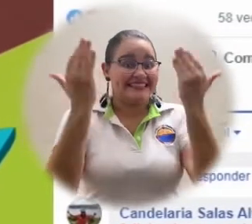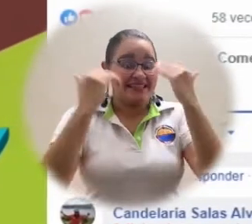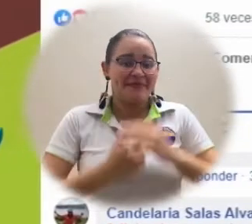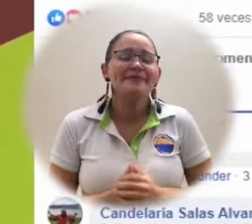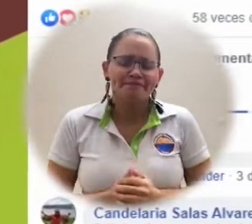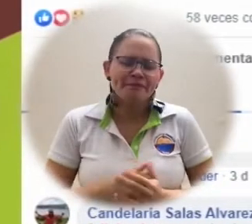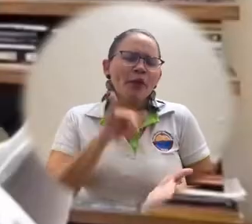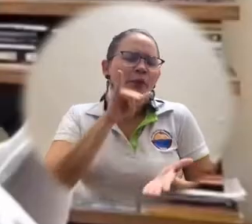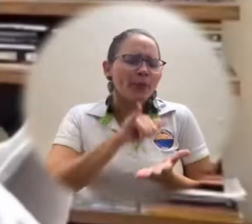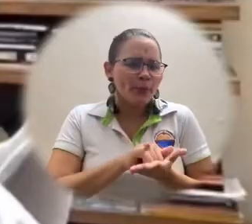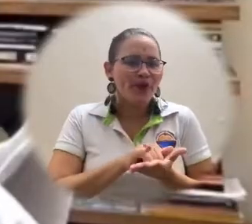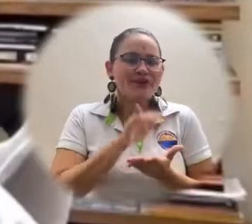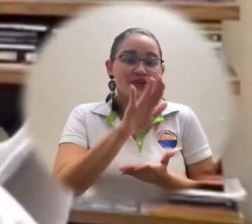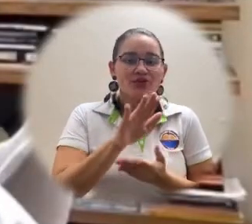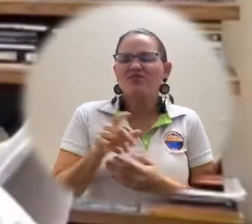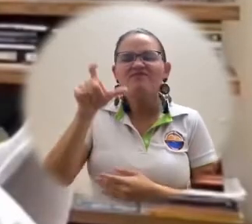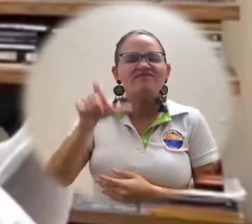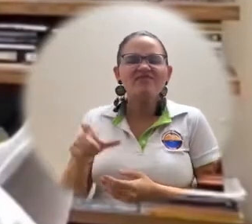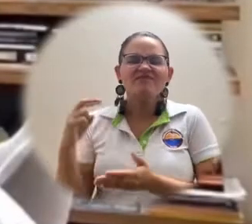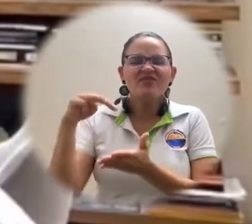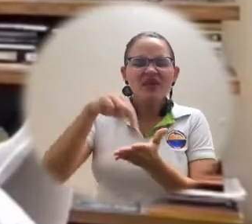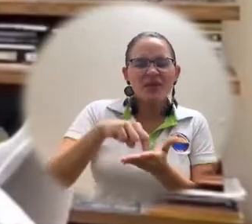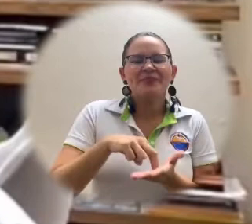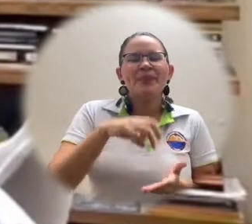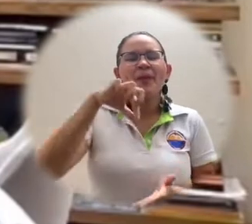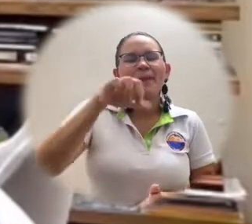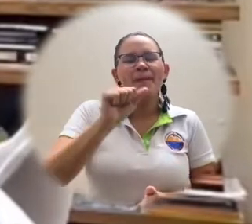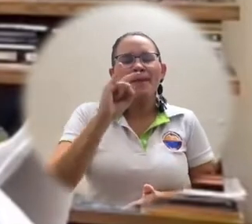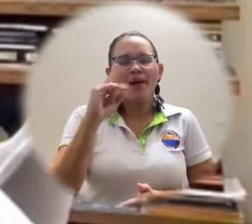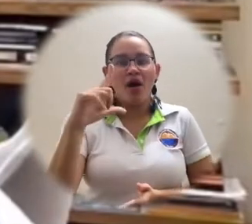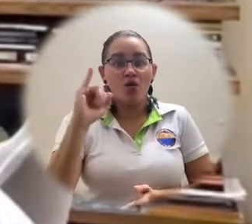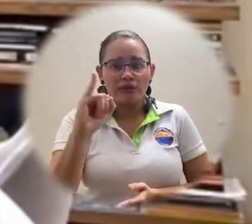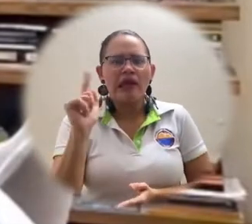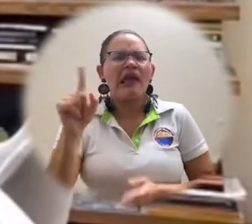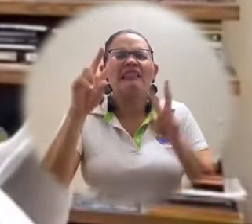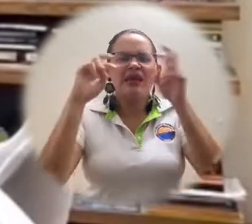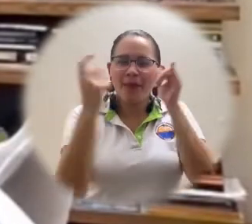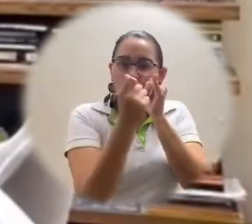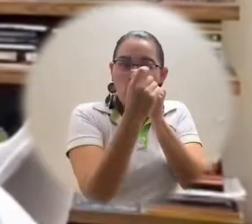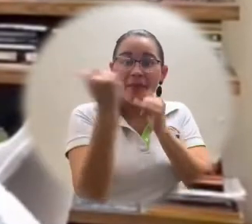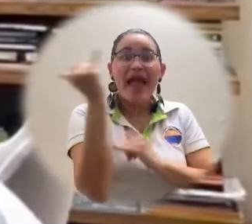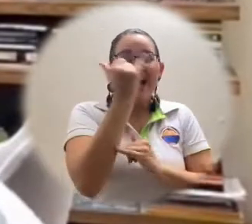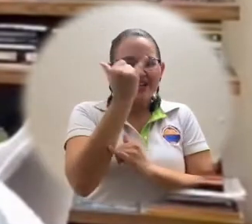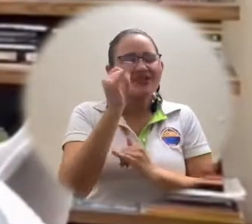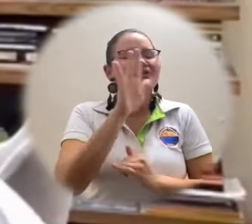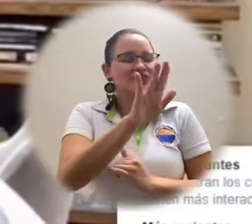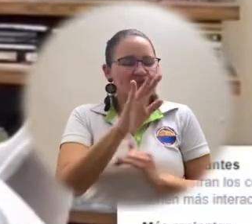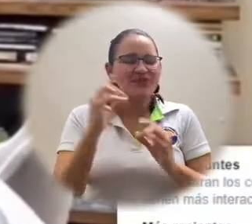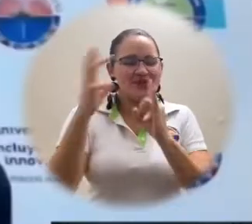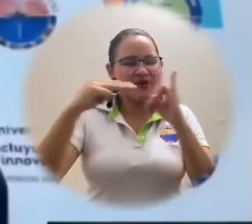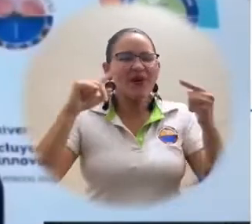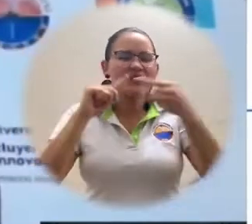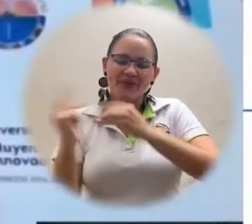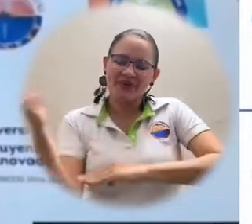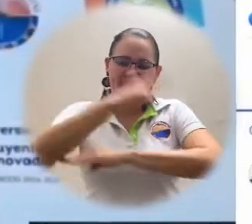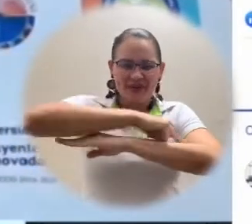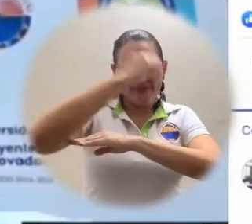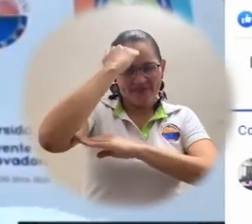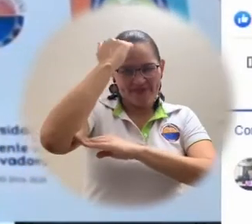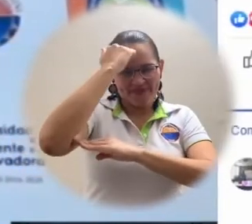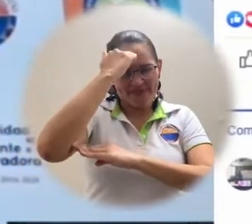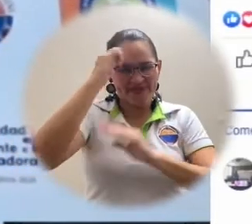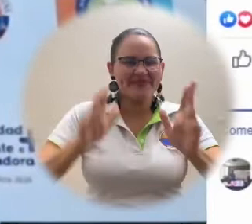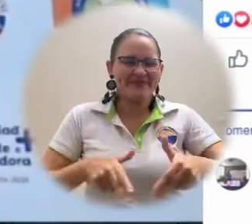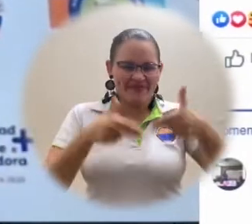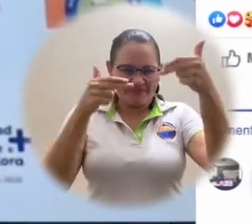a través de una videoconferencia con el doctor Gunther Pauli, autor de La Economía Azul, Pune Magdalena conmemoró el Día del Docente. Estos cambios y